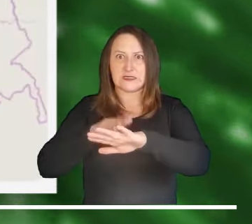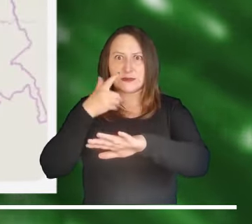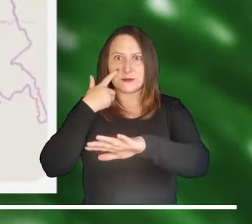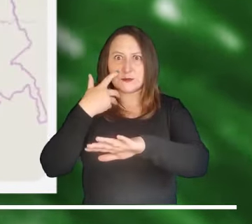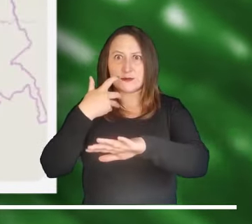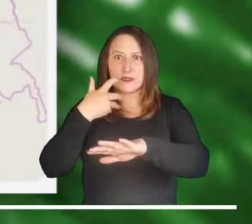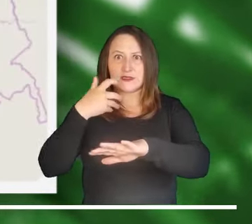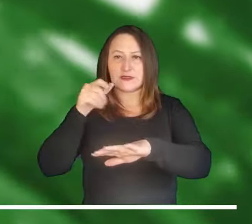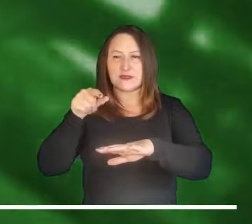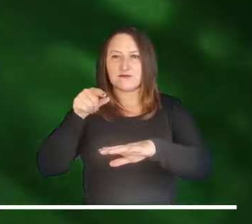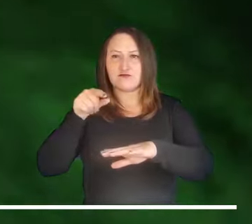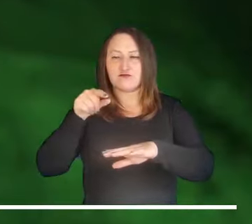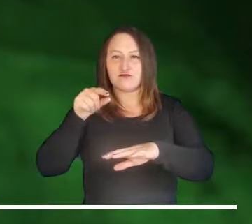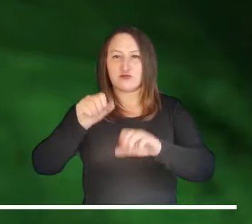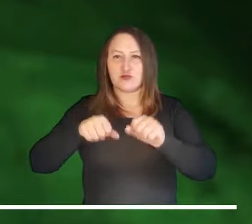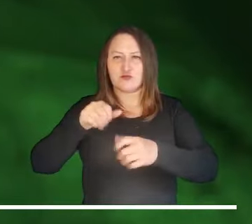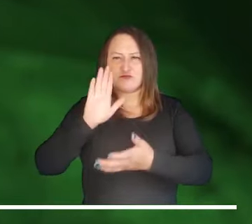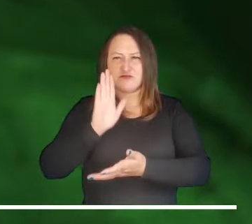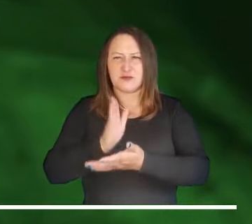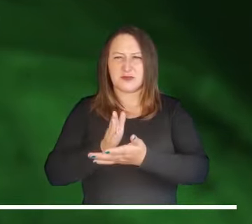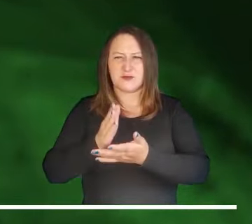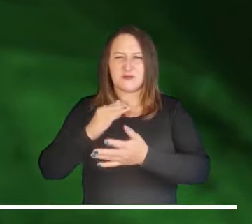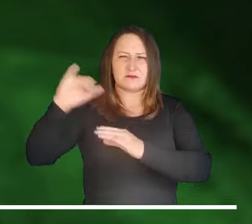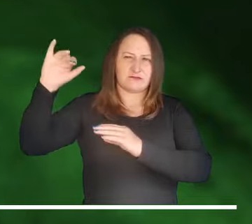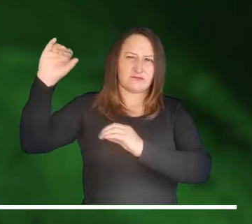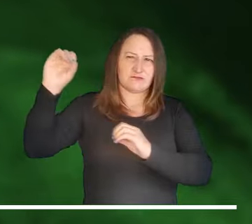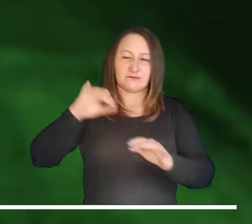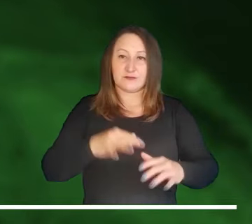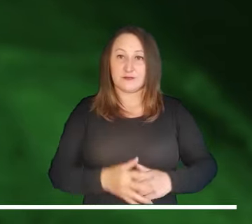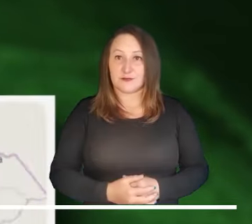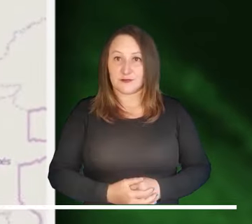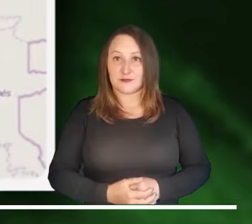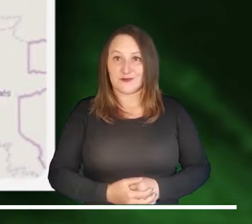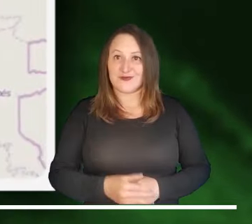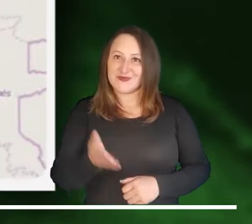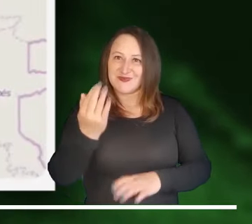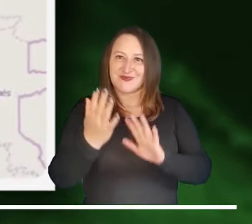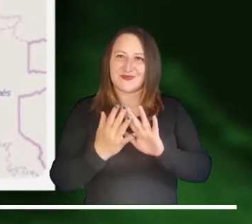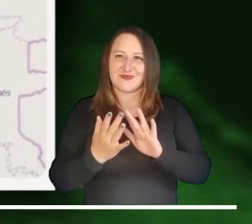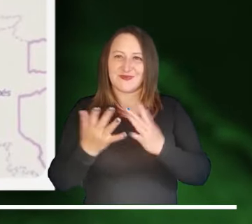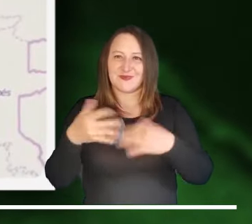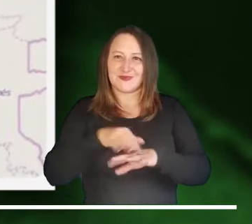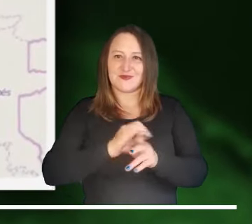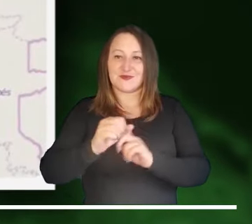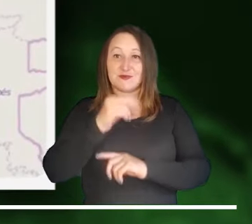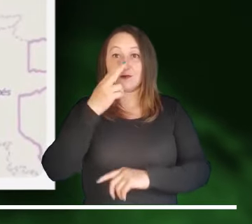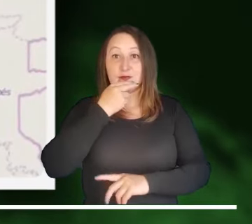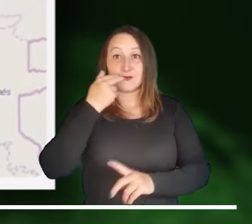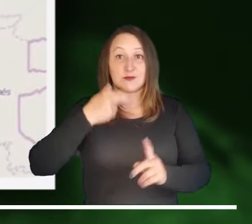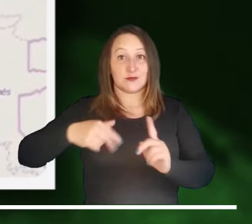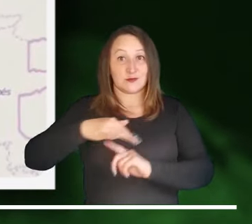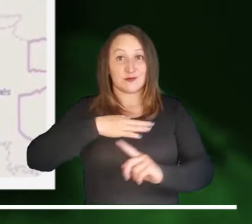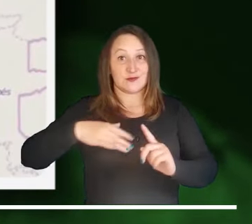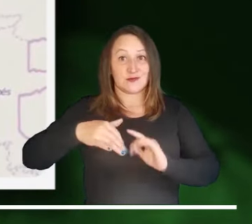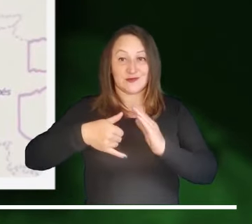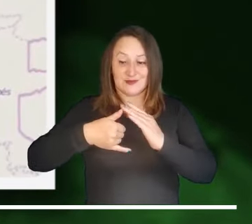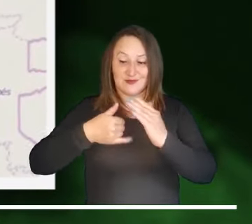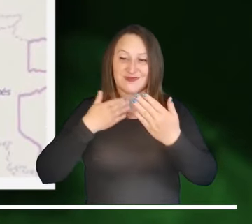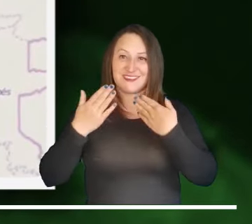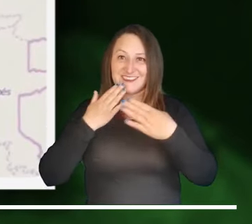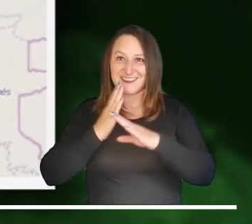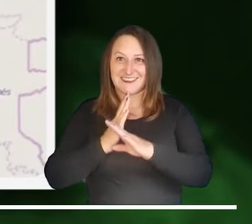En Cauca, Chocó, Caldas, Huila, Caquetá y Putumayo se emite la máxima alerta debido a la alta